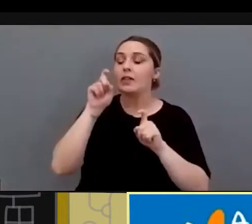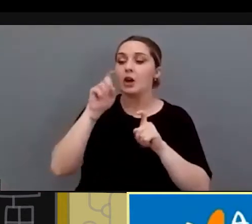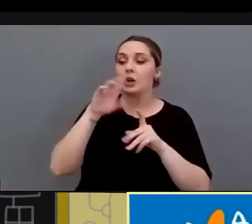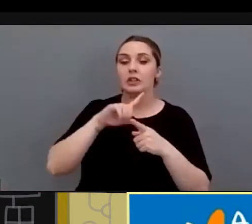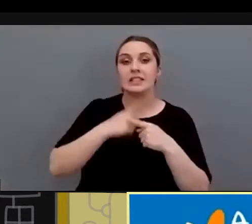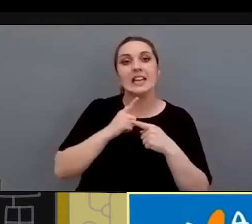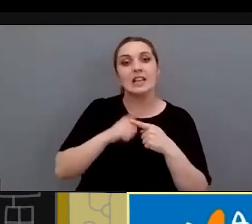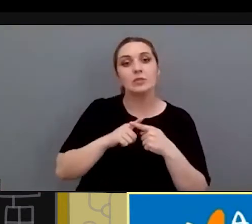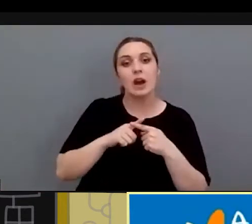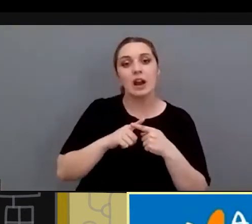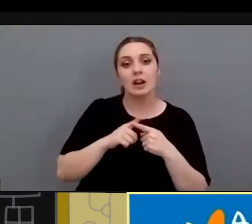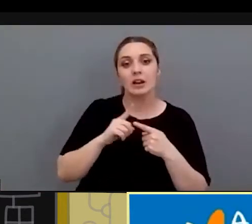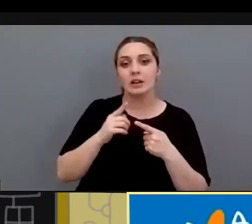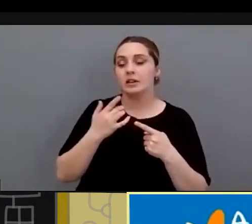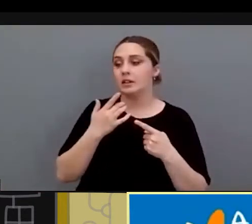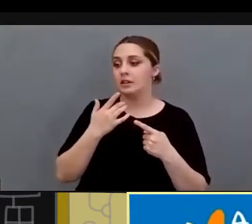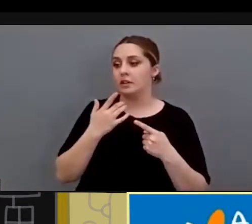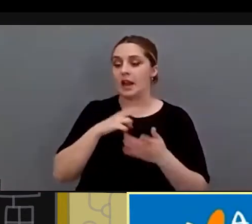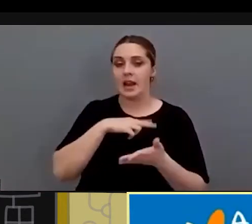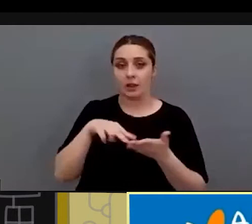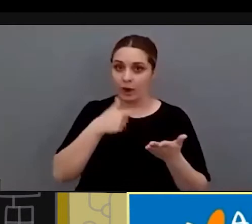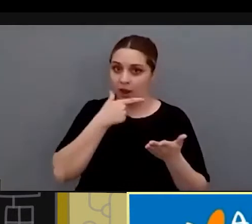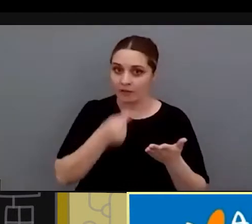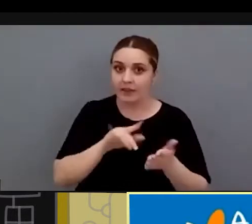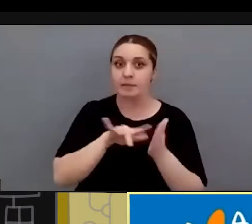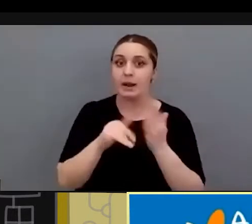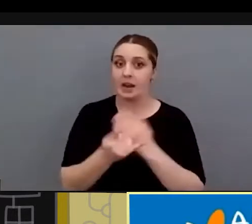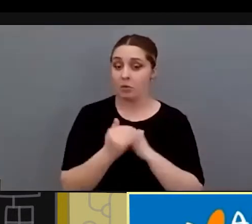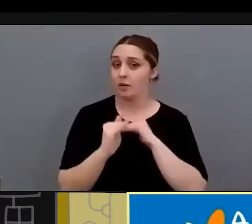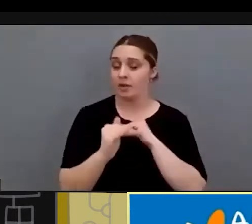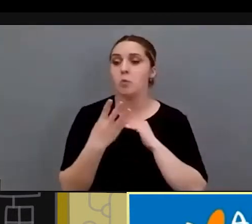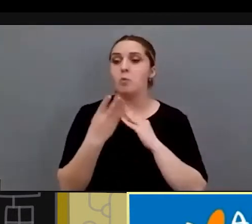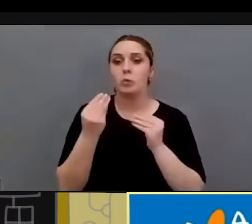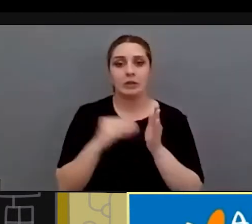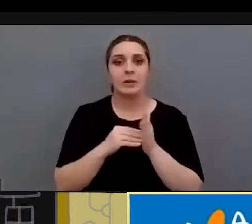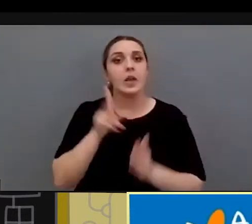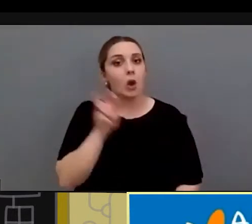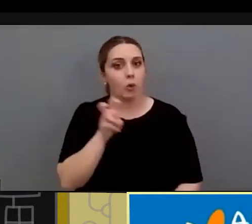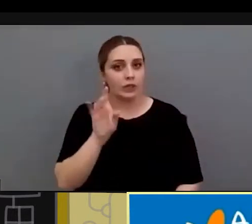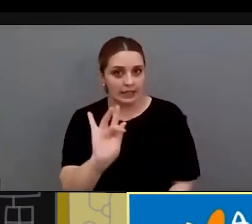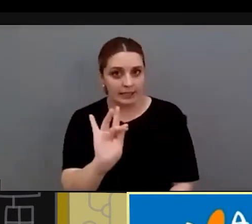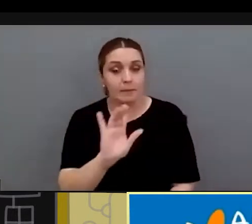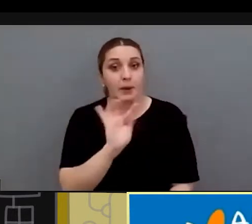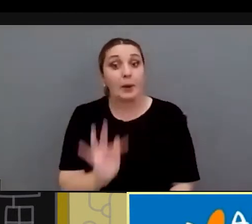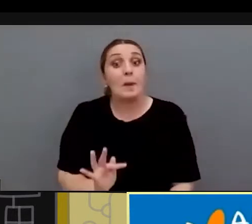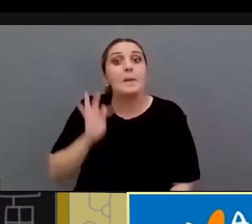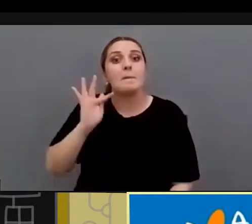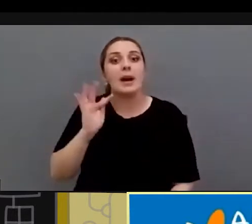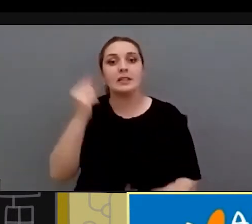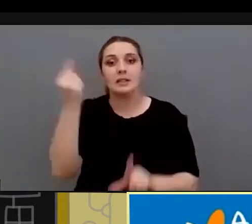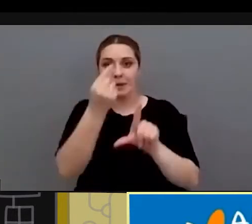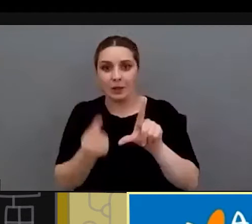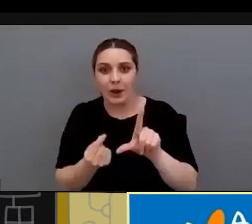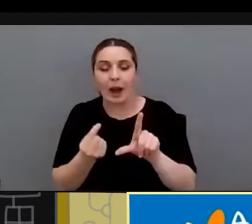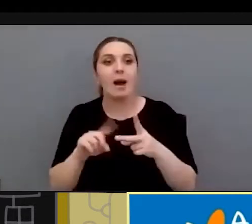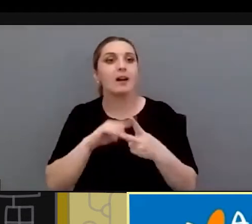empleando no solo lectura fácil y lenguaje llano que muchas veces también es útil sino también pictogramas sino